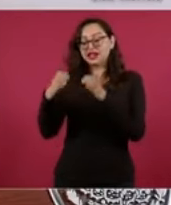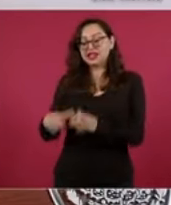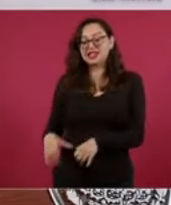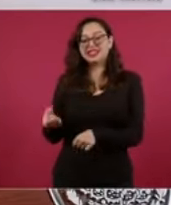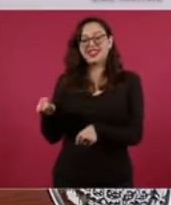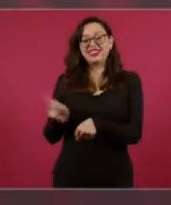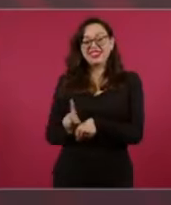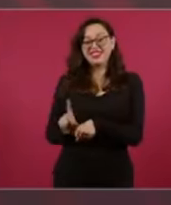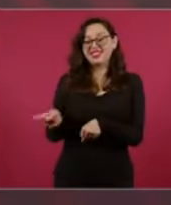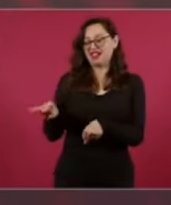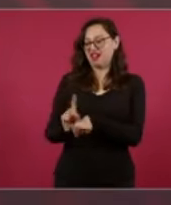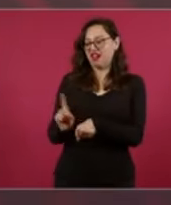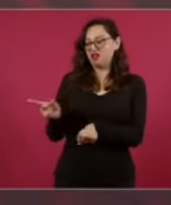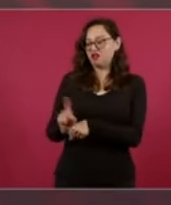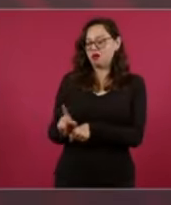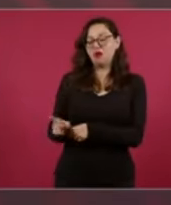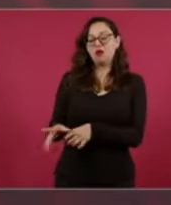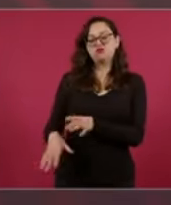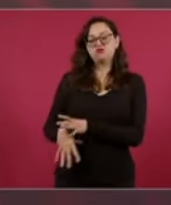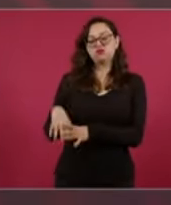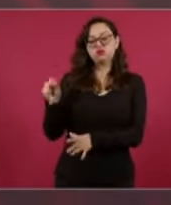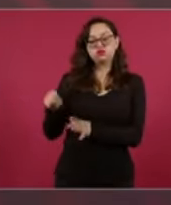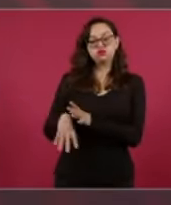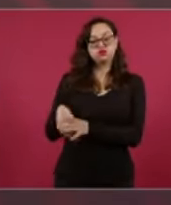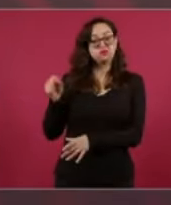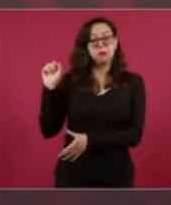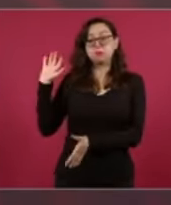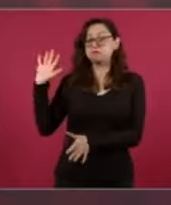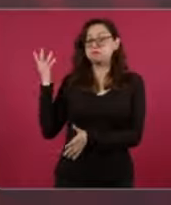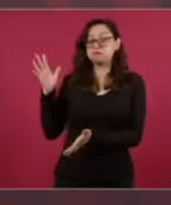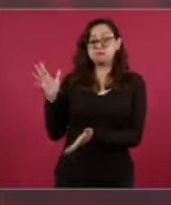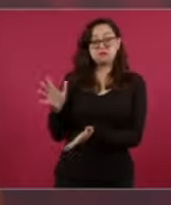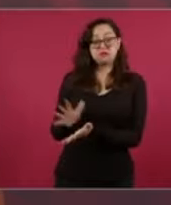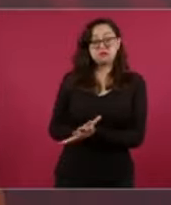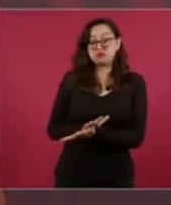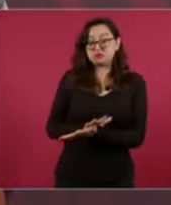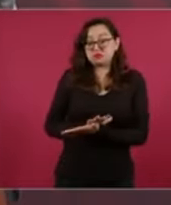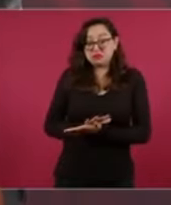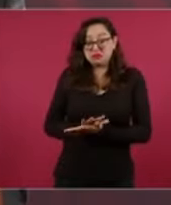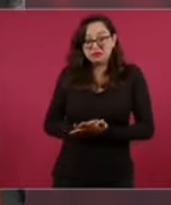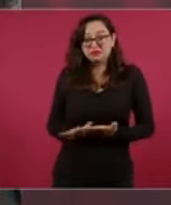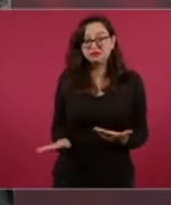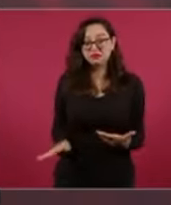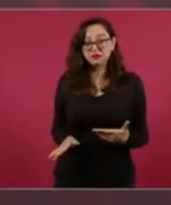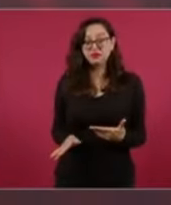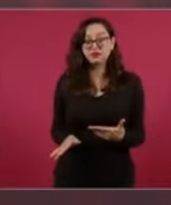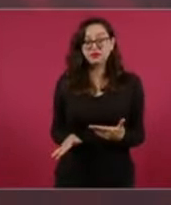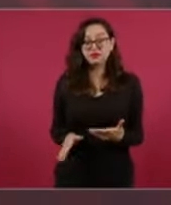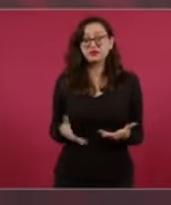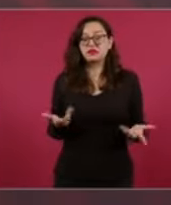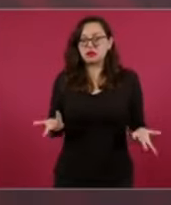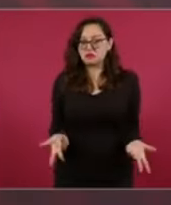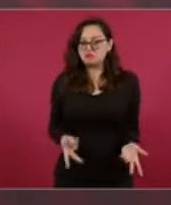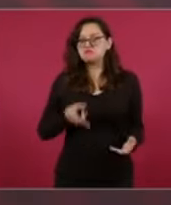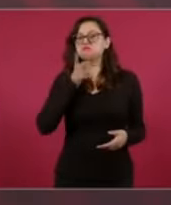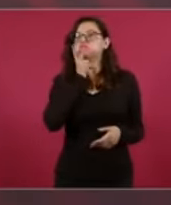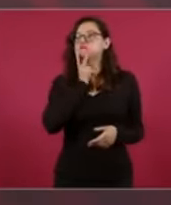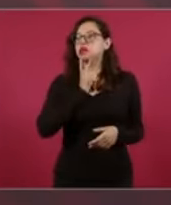de Cantarell y se lo acabaron. Pero mientras estuvo todo ese auge,